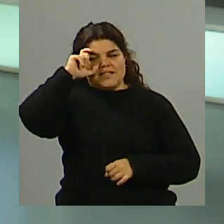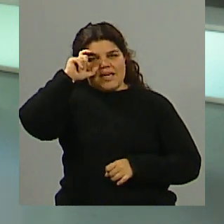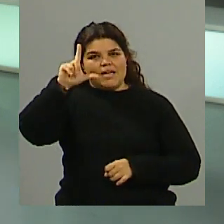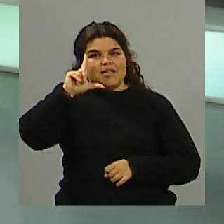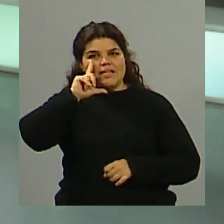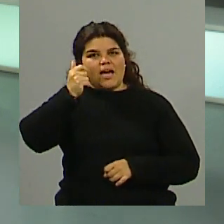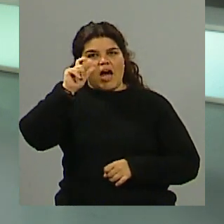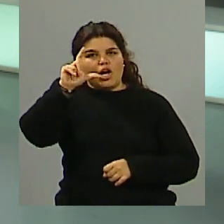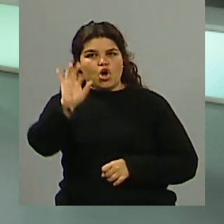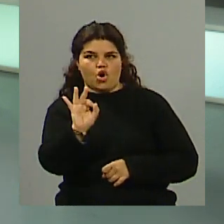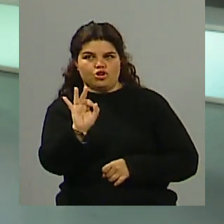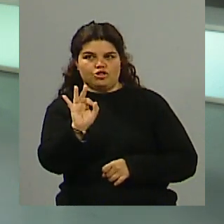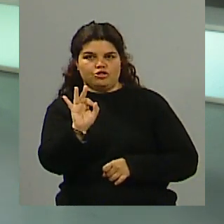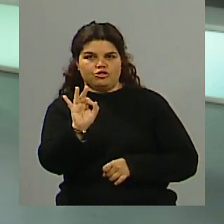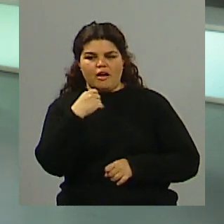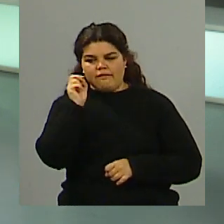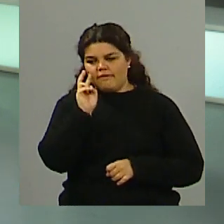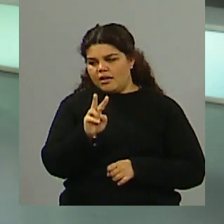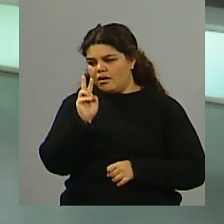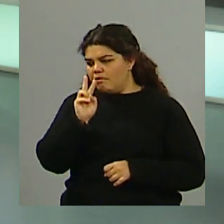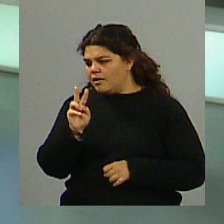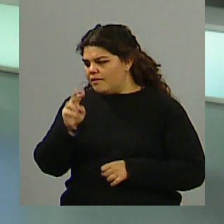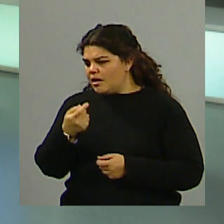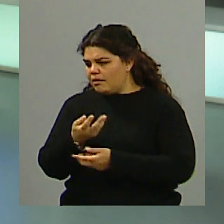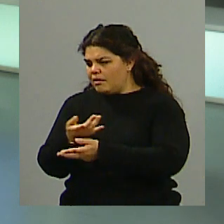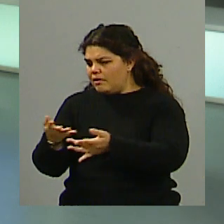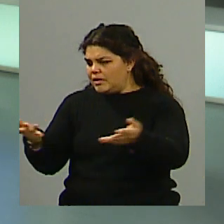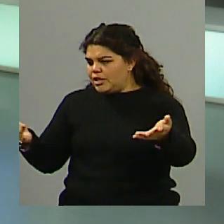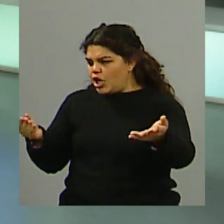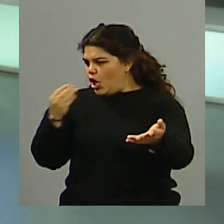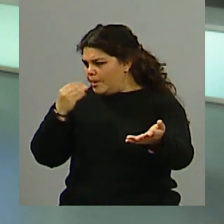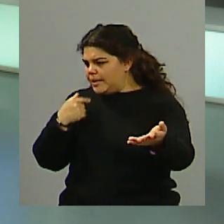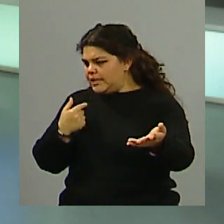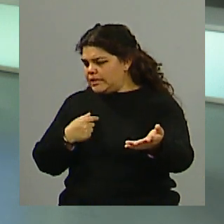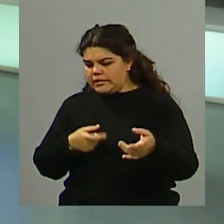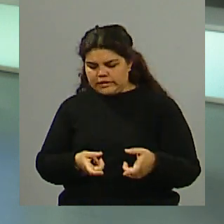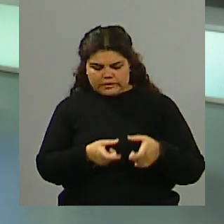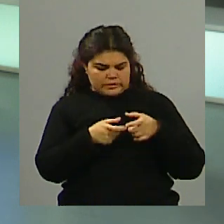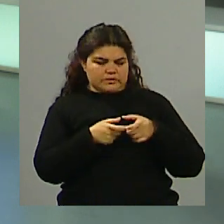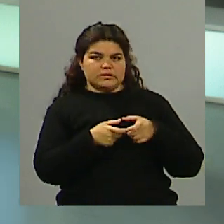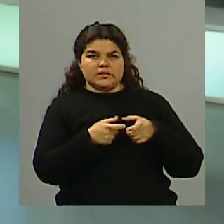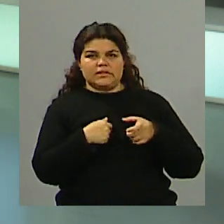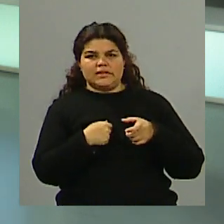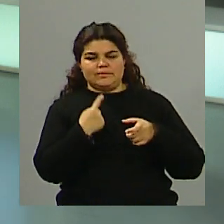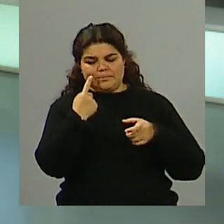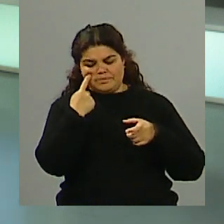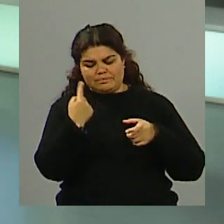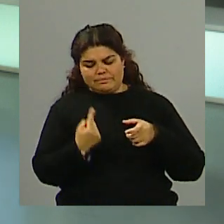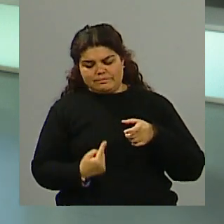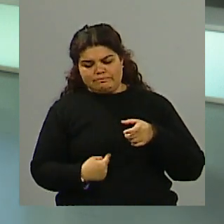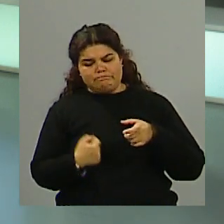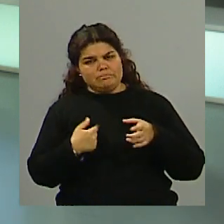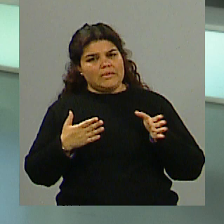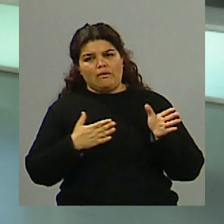tenés un alfacor de arroz y te da un poquito de pena, vos decís, ya vengo, voy al baño. A llorar. Y vos decís, que